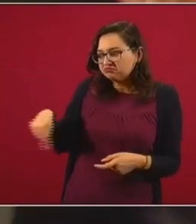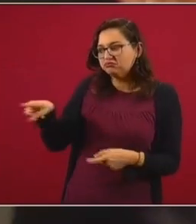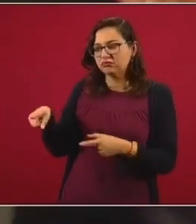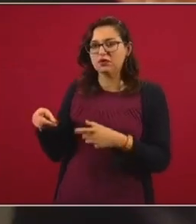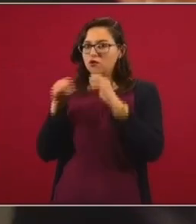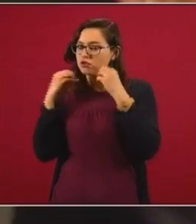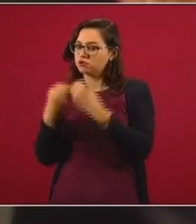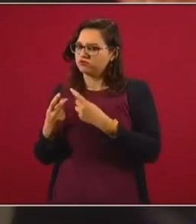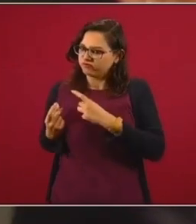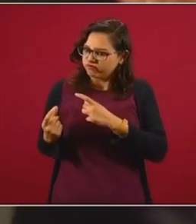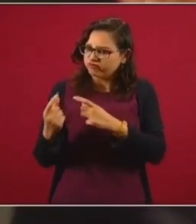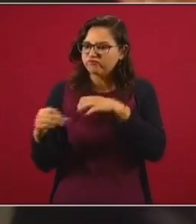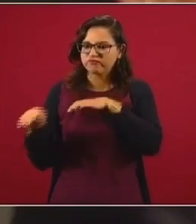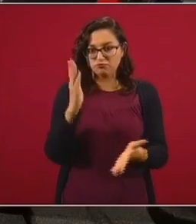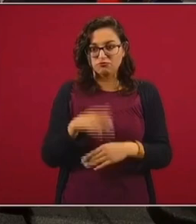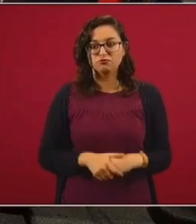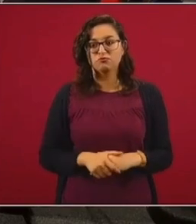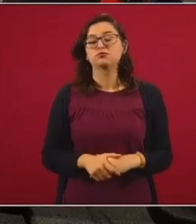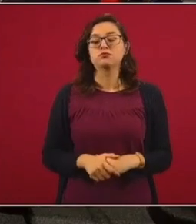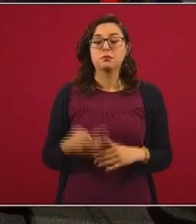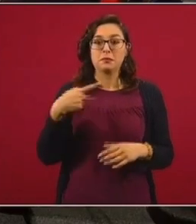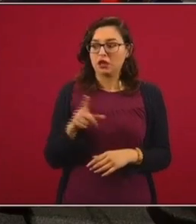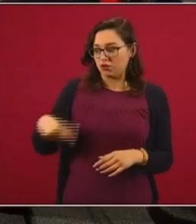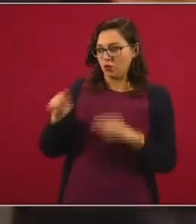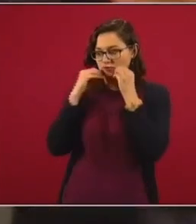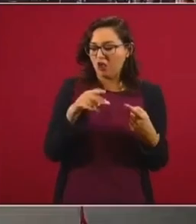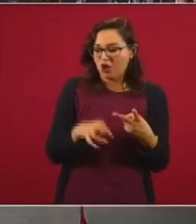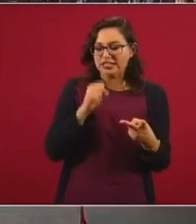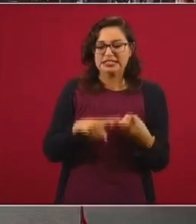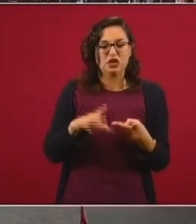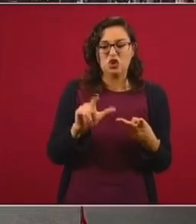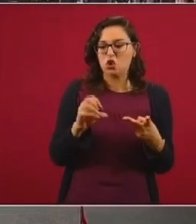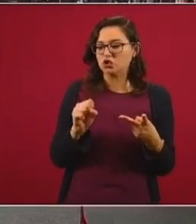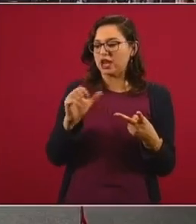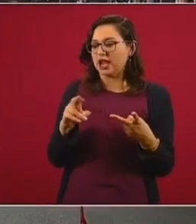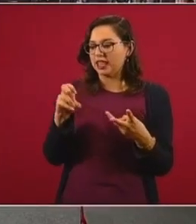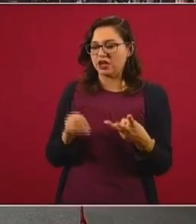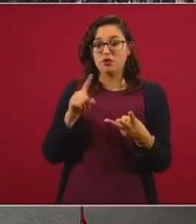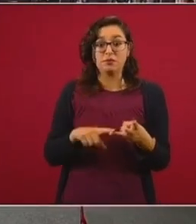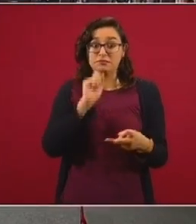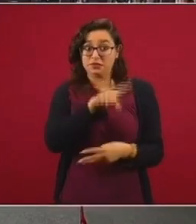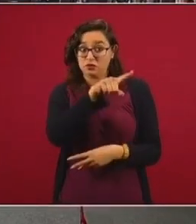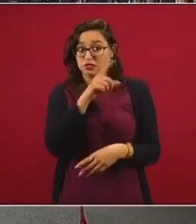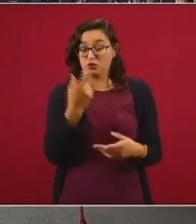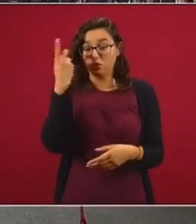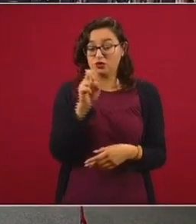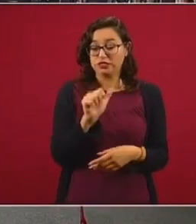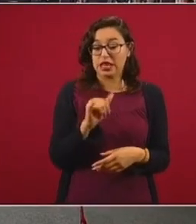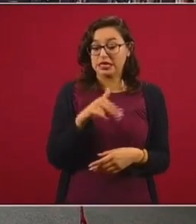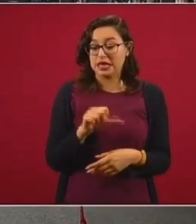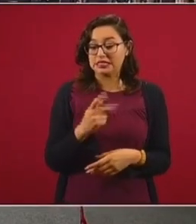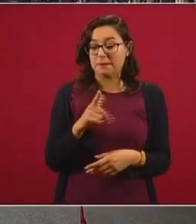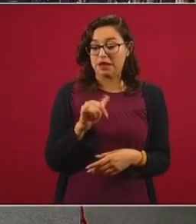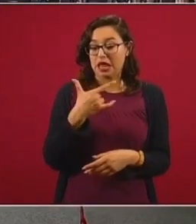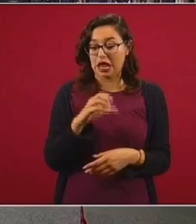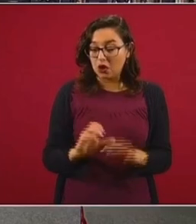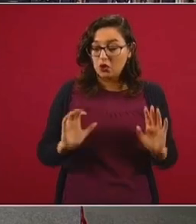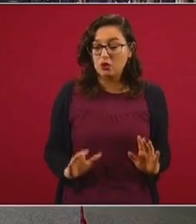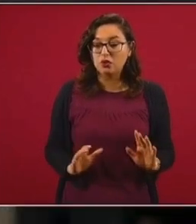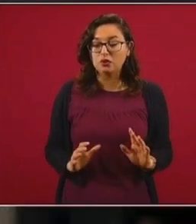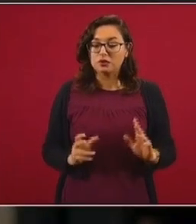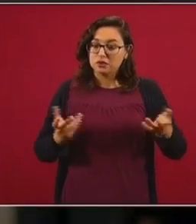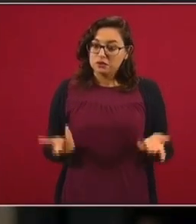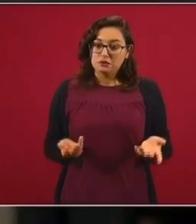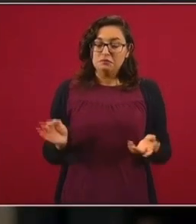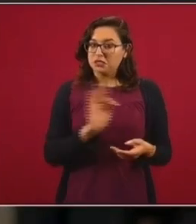trabajaron ellos para que no se instalara la mina a los cardones. No hubiera sido por los amparos que ellos interpusieron. Esa mina de Salinas Pliego, por cierto, sería una realidad, no hubiera llegado, no hubiera